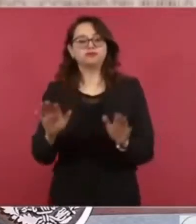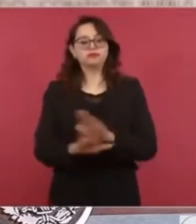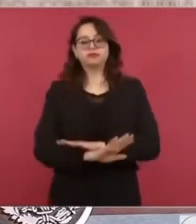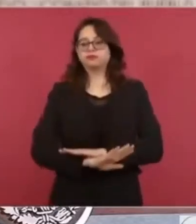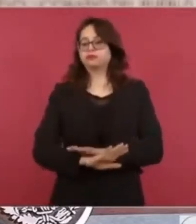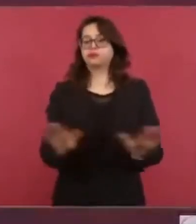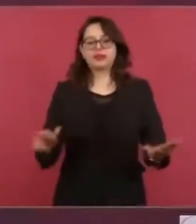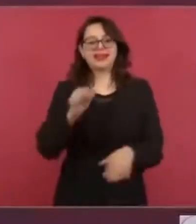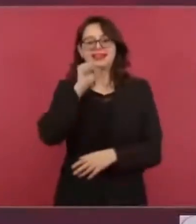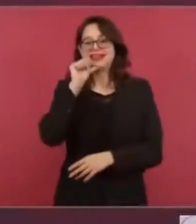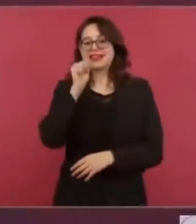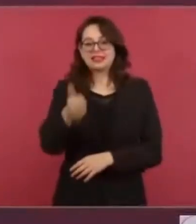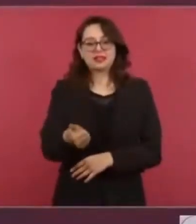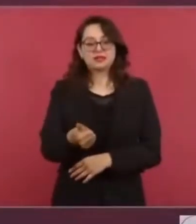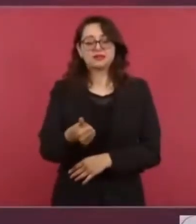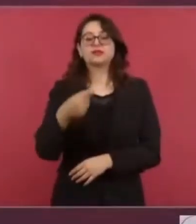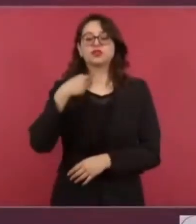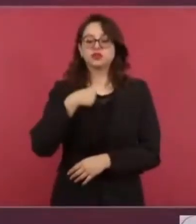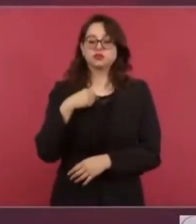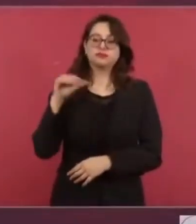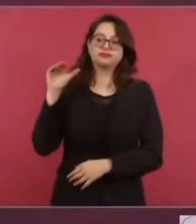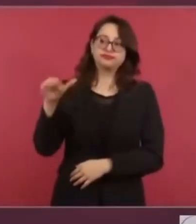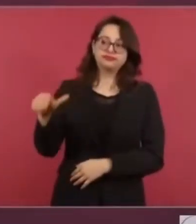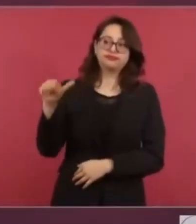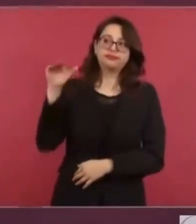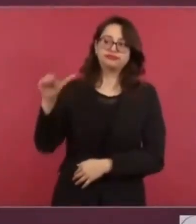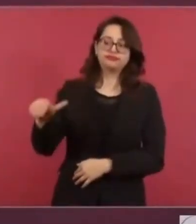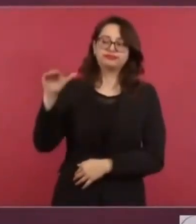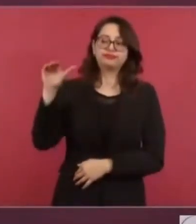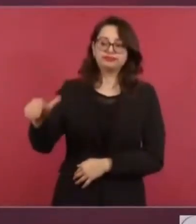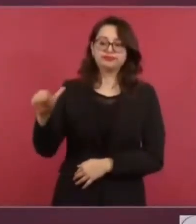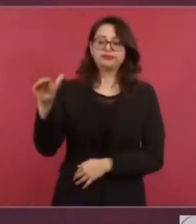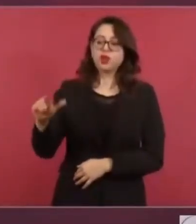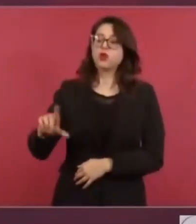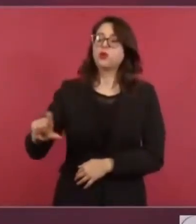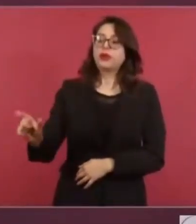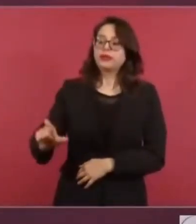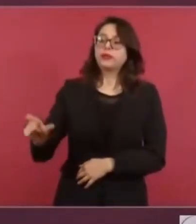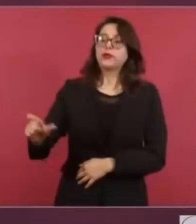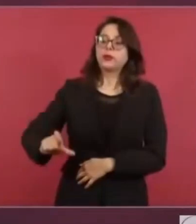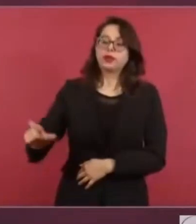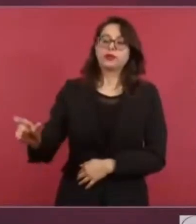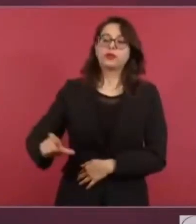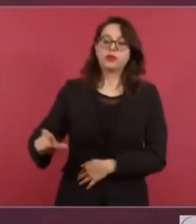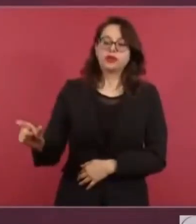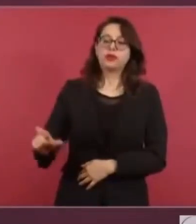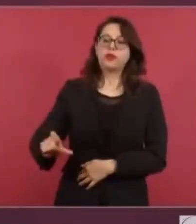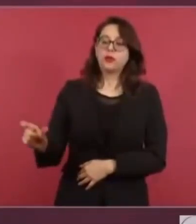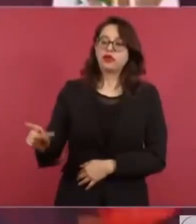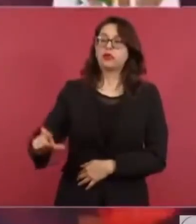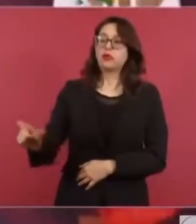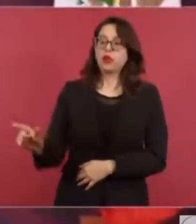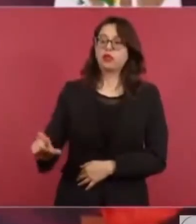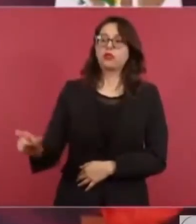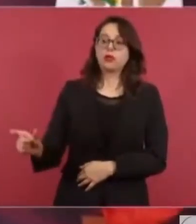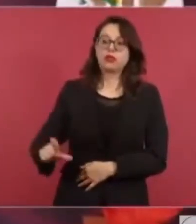Y no voy a quitar el dedo del renglón. Voy a estar recordando.